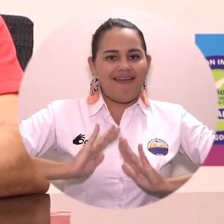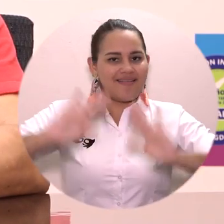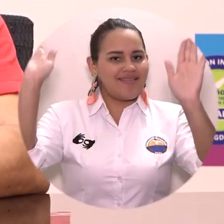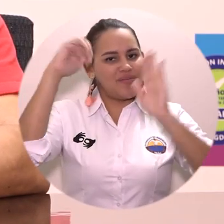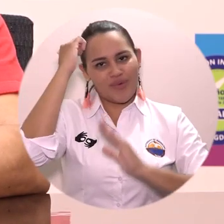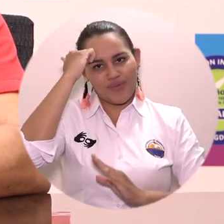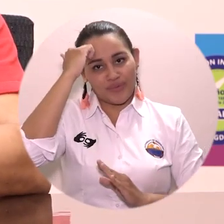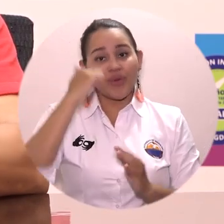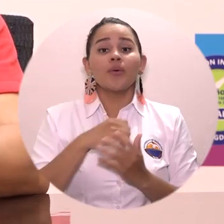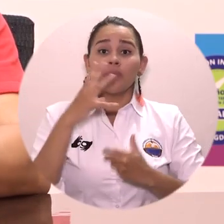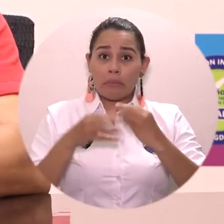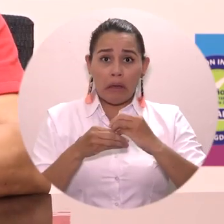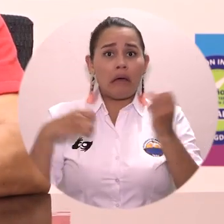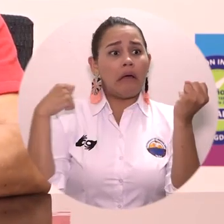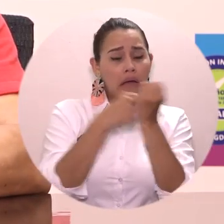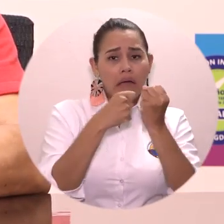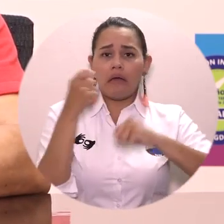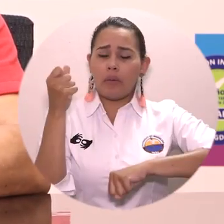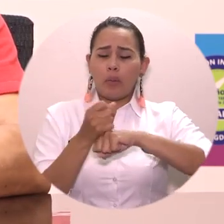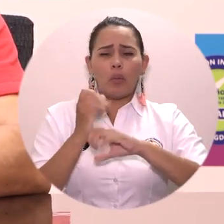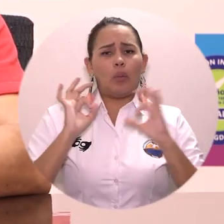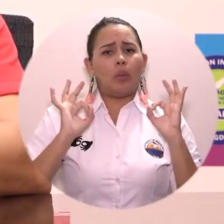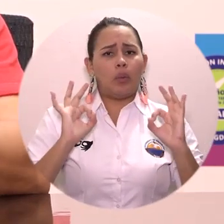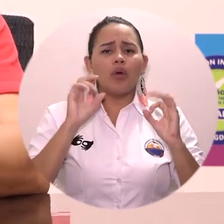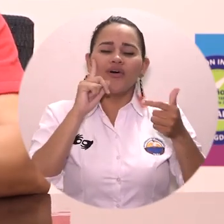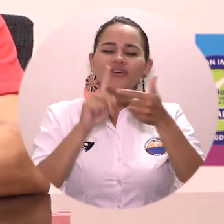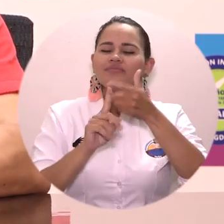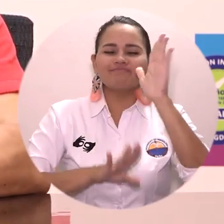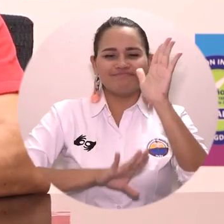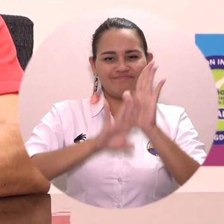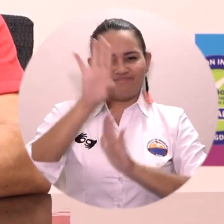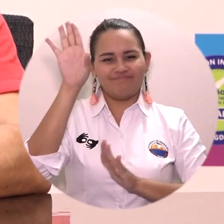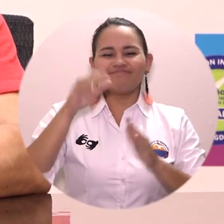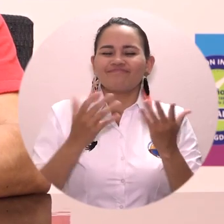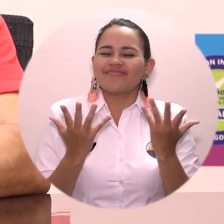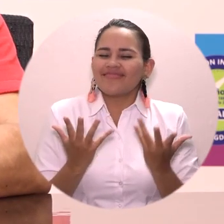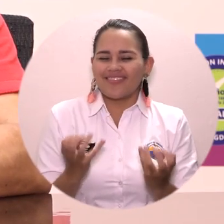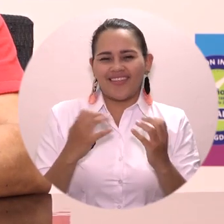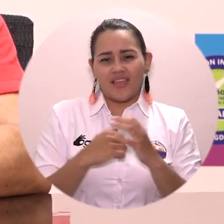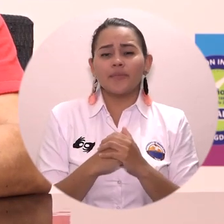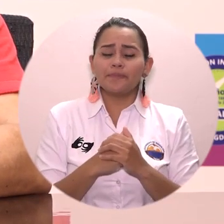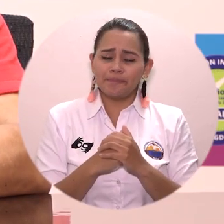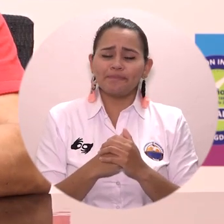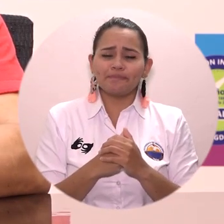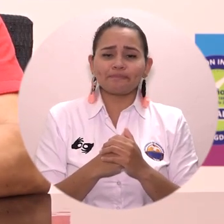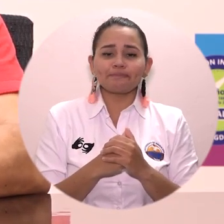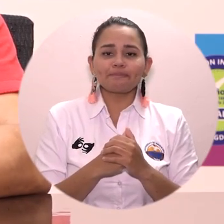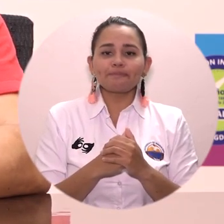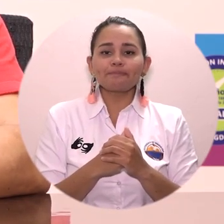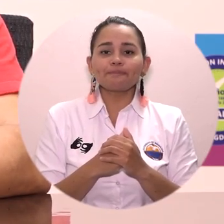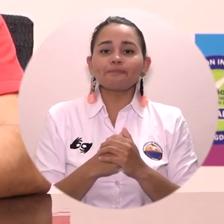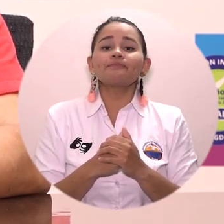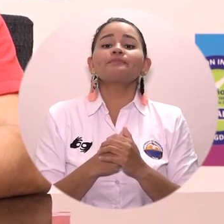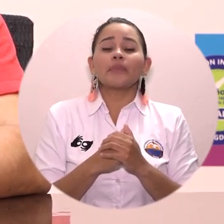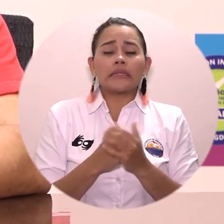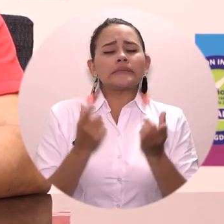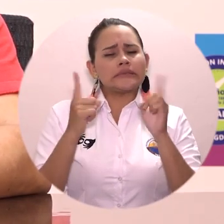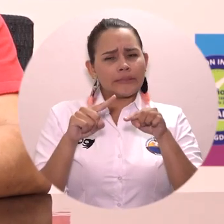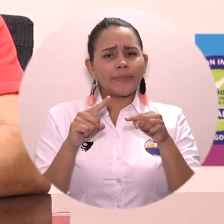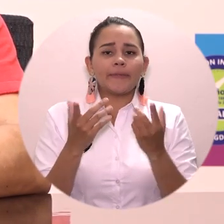permanentemente y de apoyarse los unos a los otros para poder seguir avanzando en lo posible en el semestre académico.